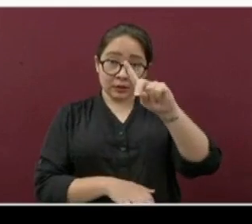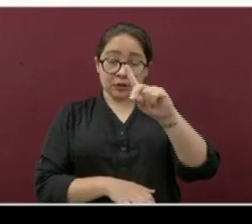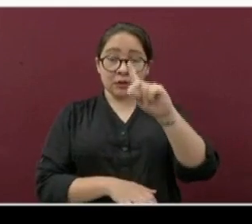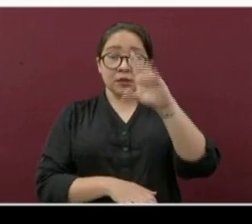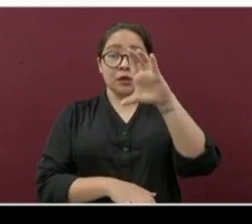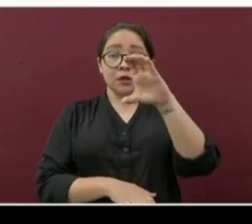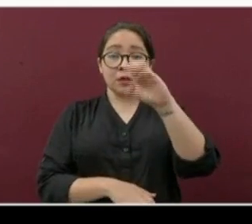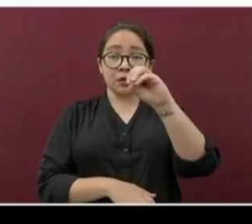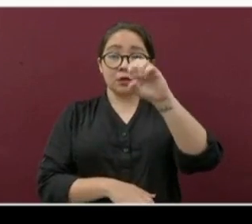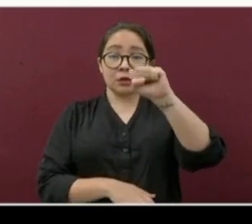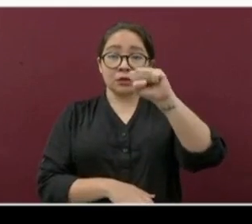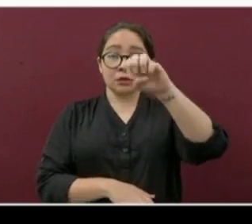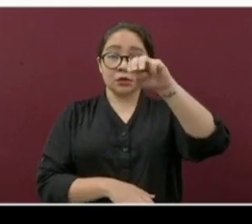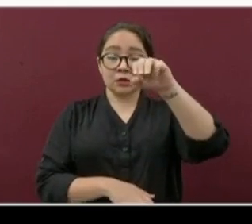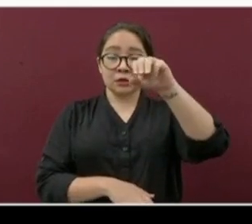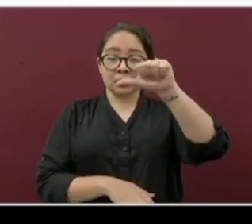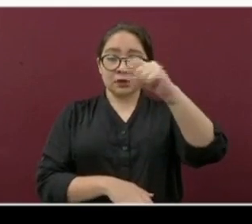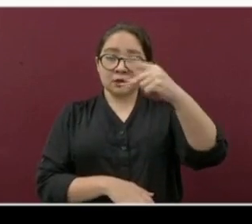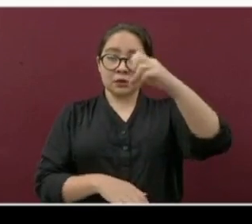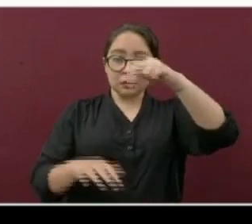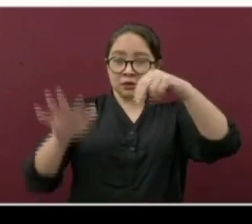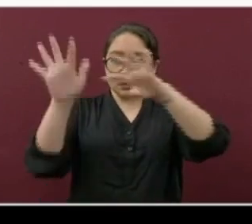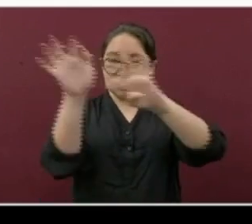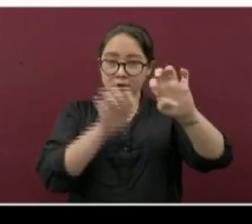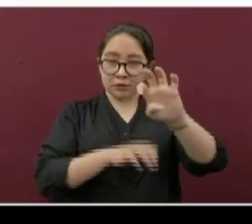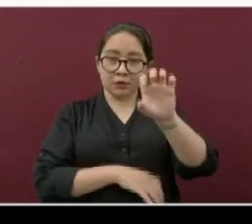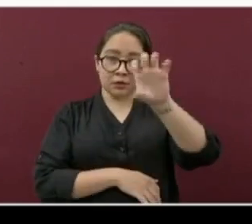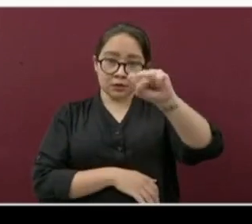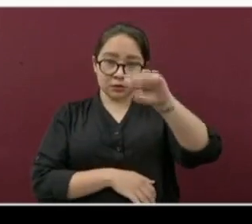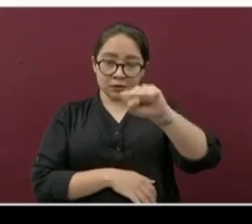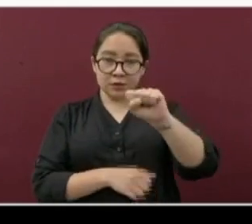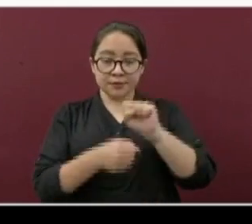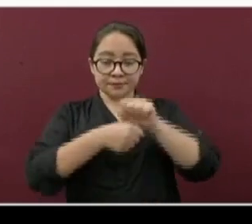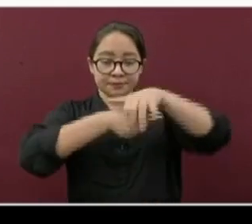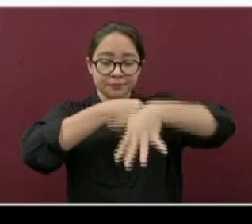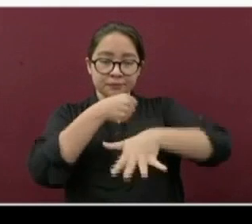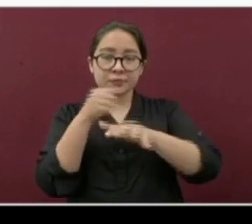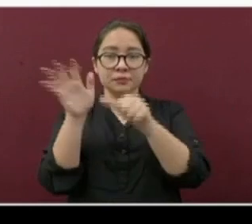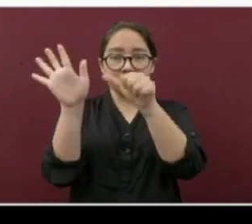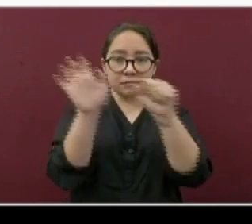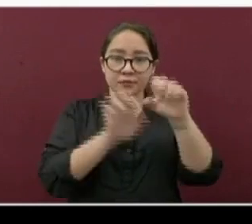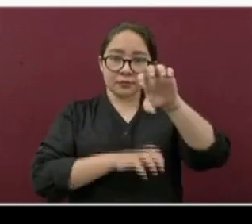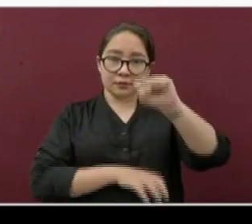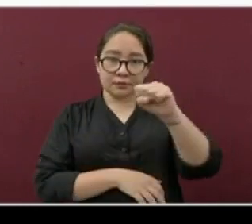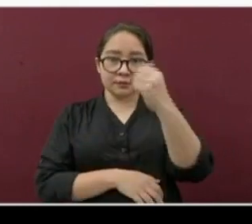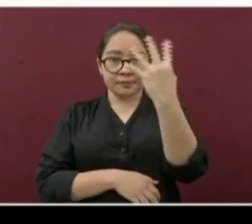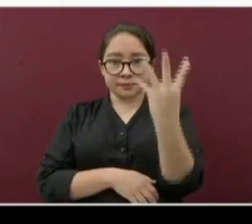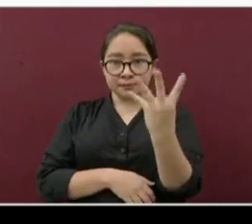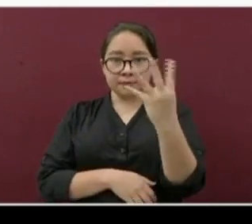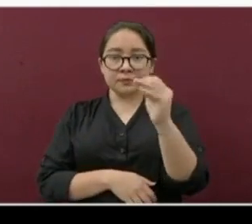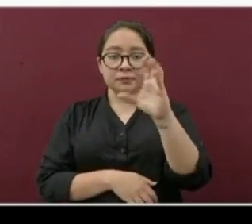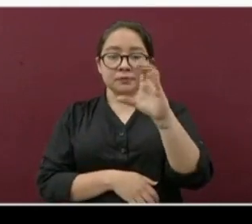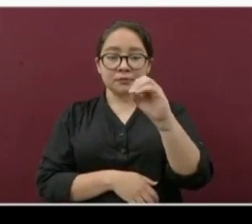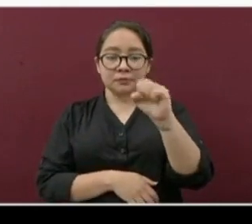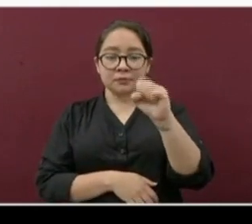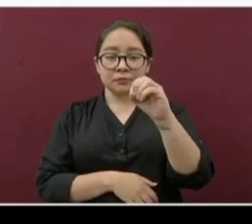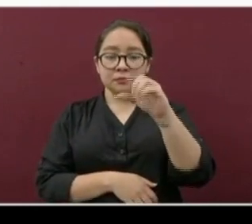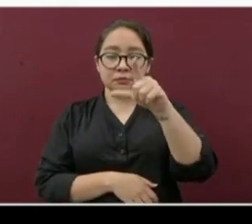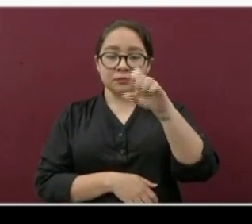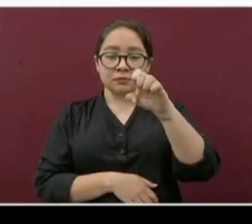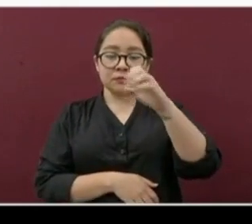Cozamaloapa, 960. San Andrés Tuxtla, 664. Y Cozoleacaque,